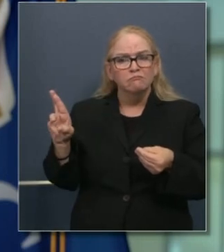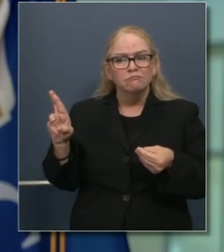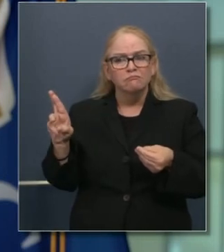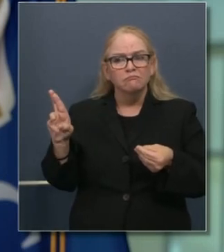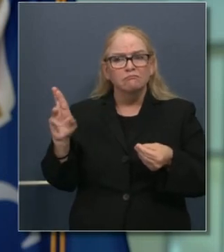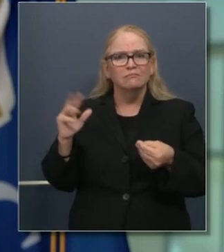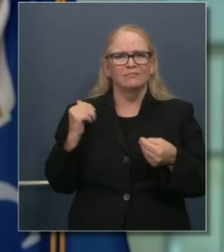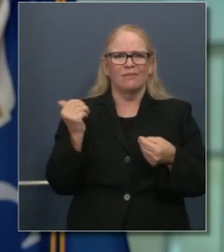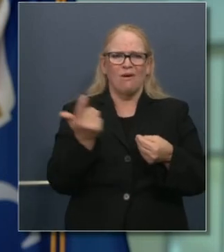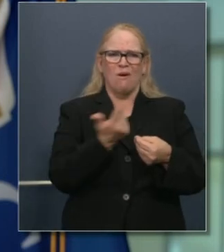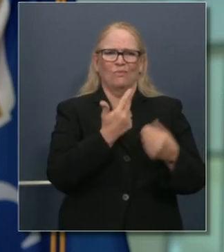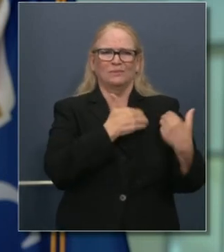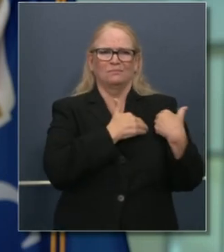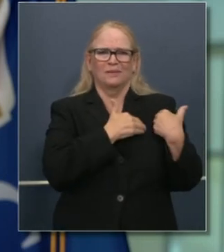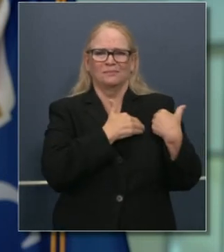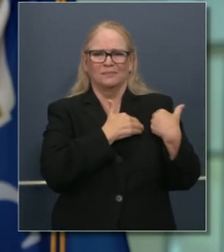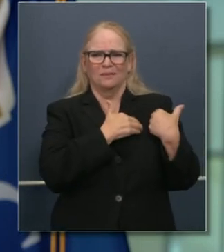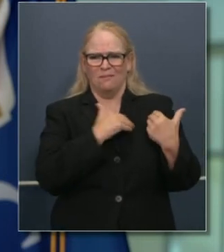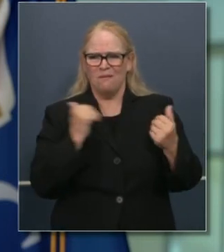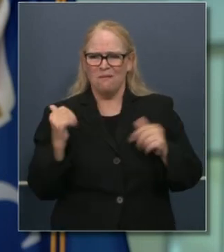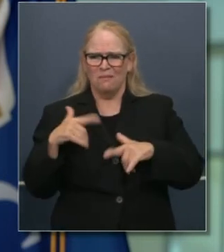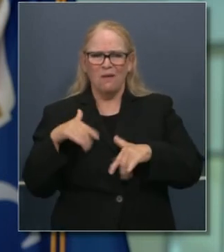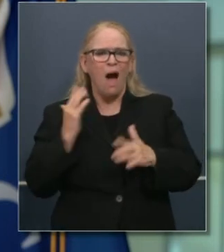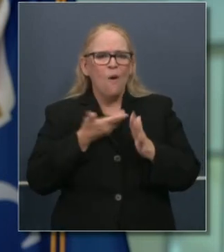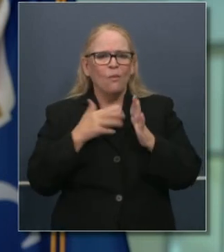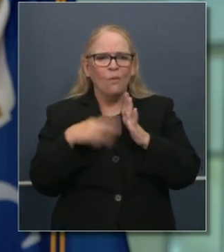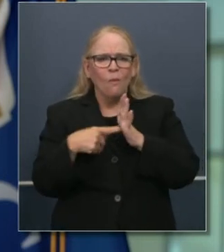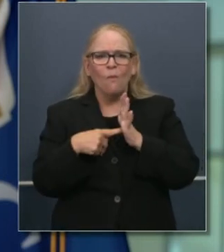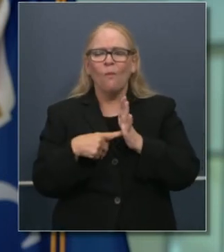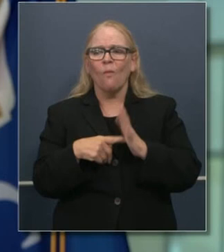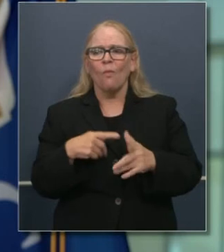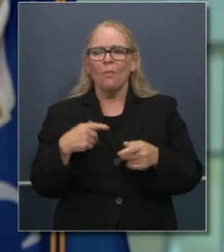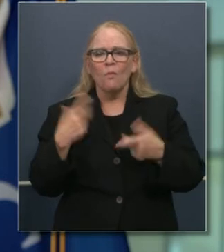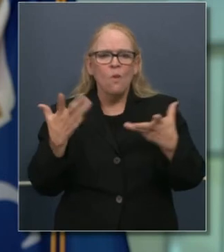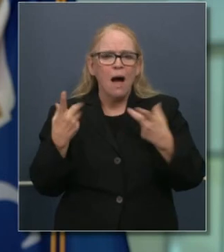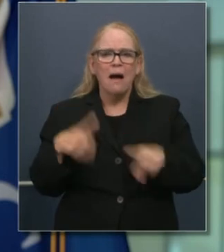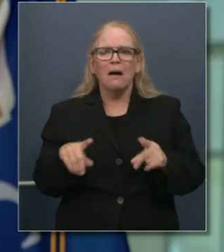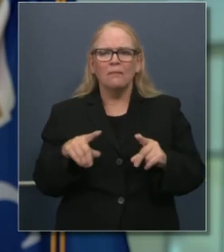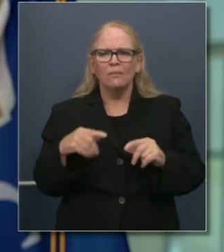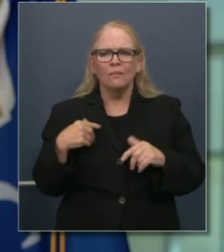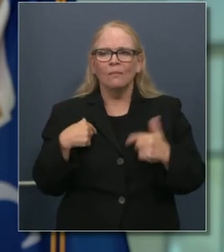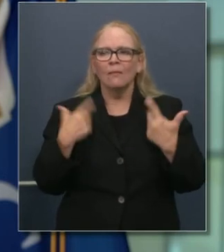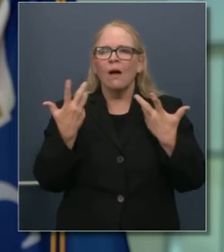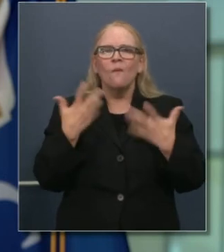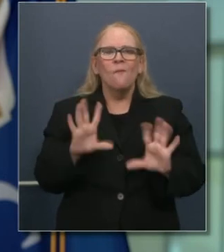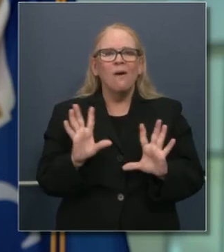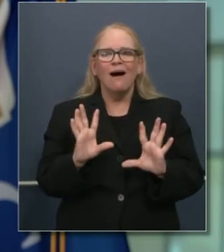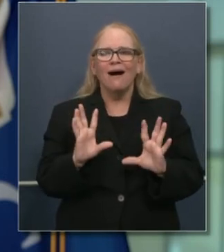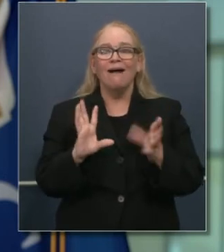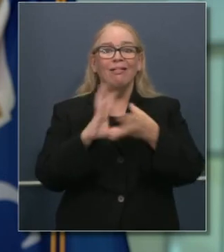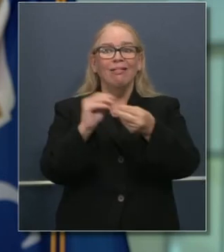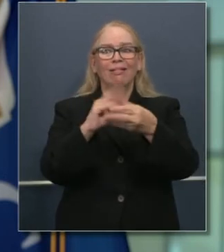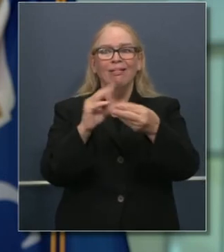bajo nuestra autoridad. No quiero decir más de eso, pero